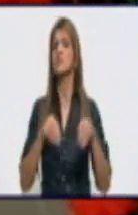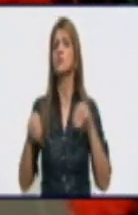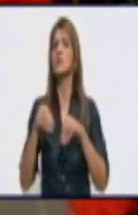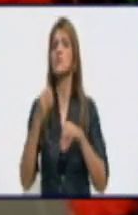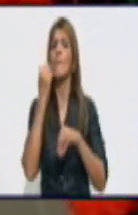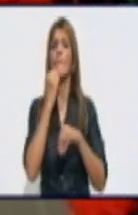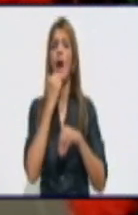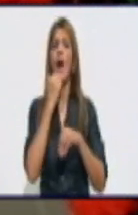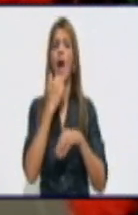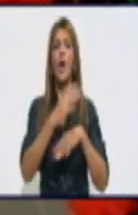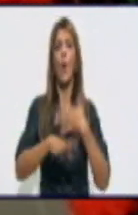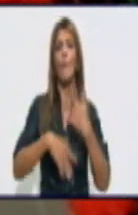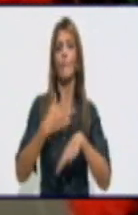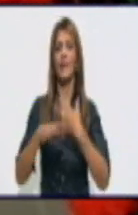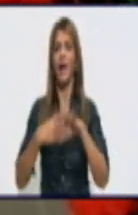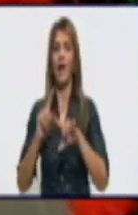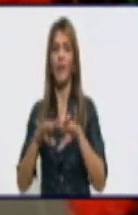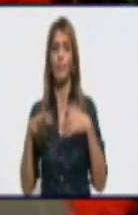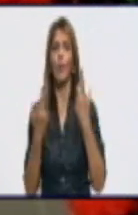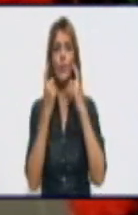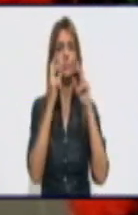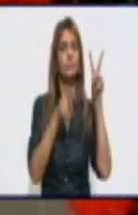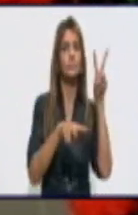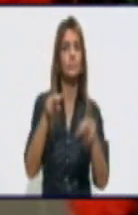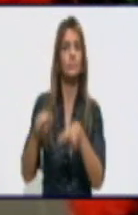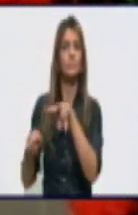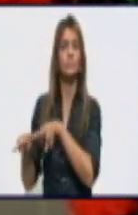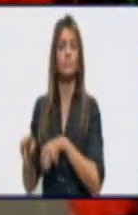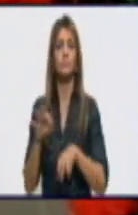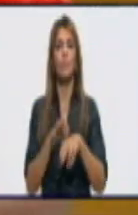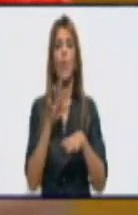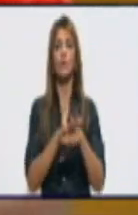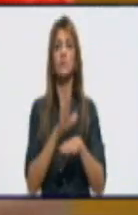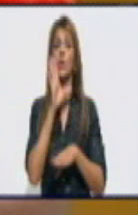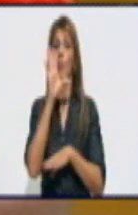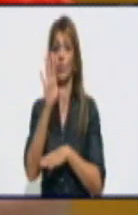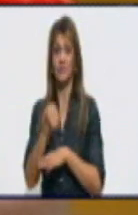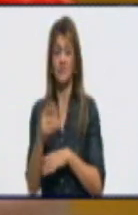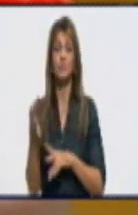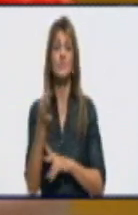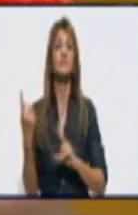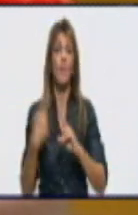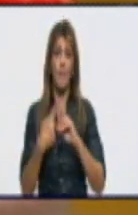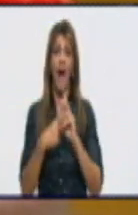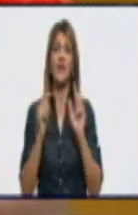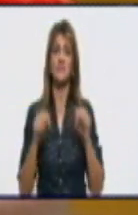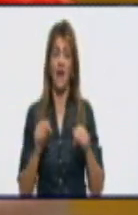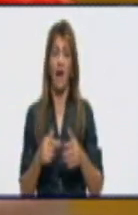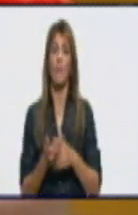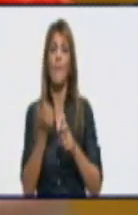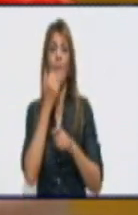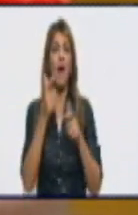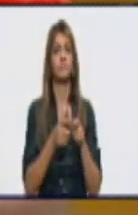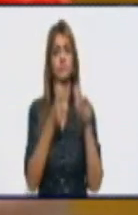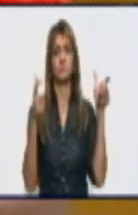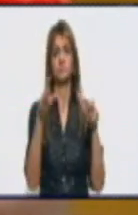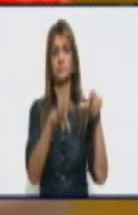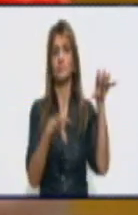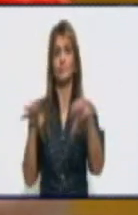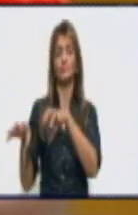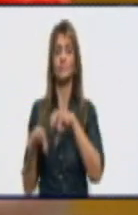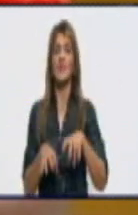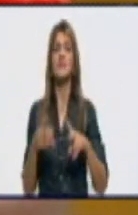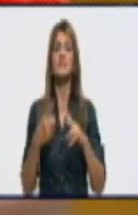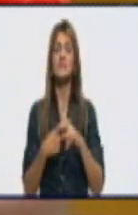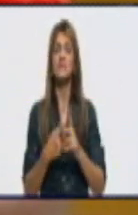a la aparición de focos del mosquito Aedes aegypti? Bueno, como te decía, el municipio de Bayamo, principalmente, y las áreas de salud